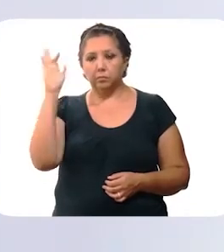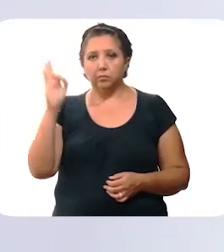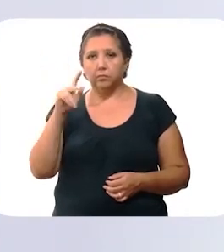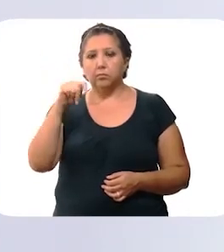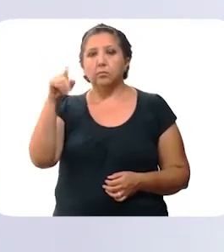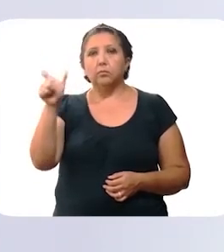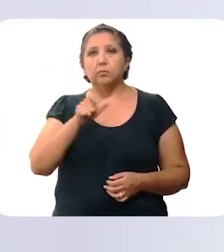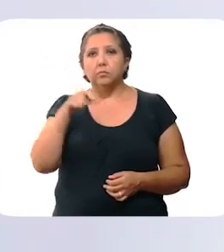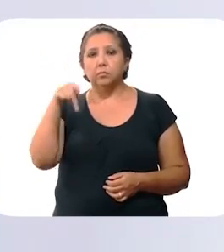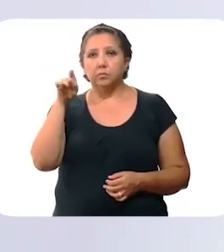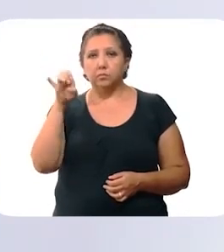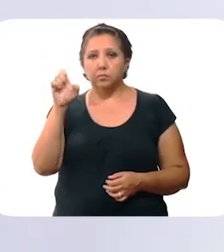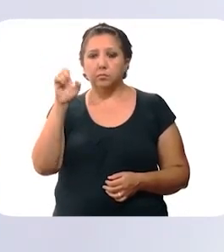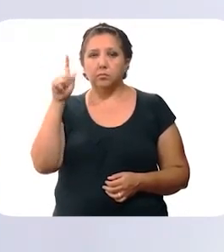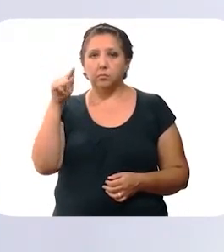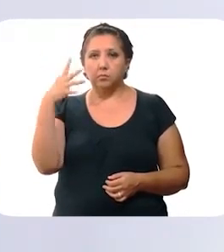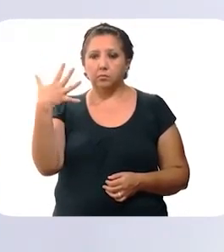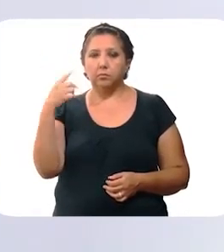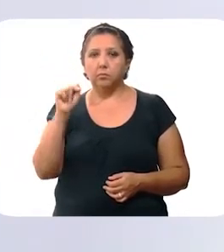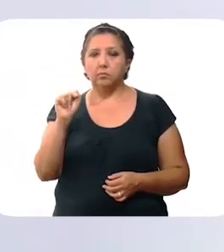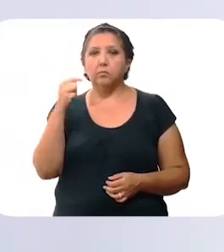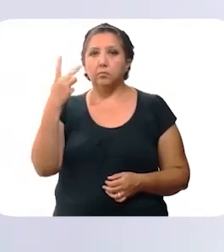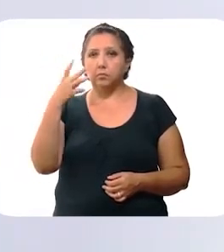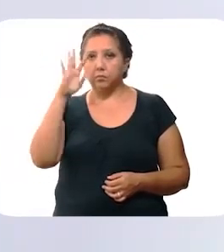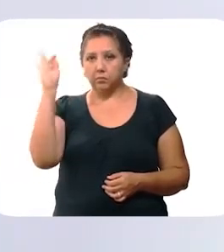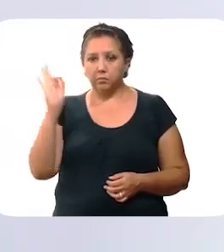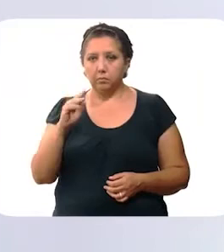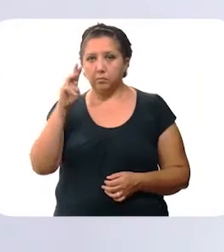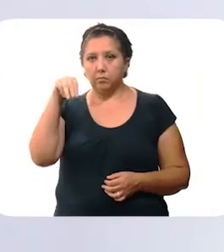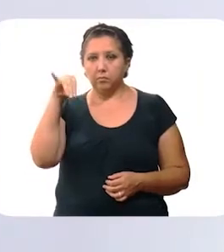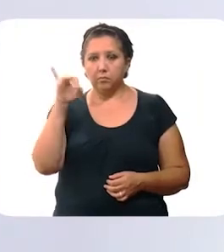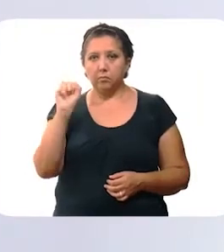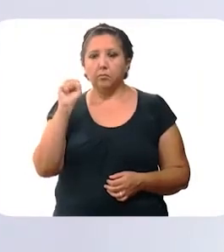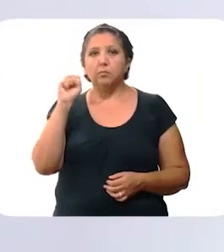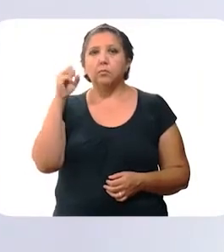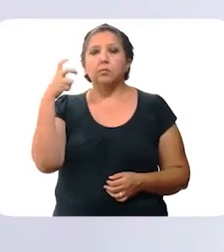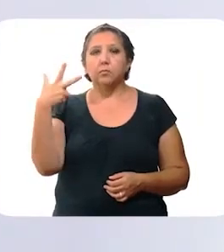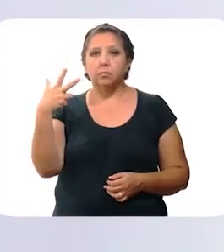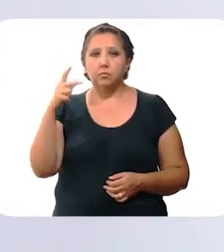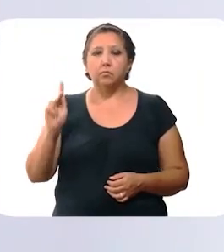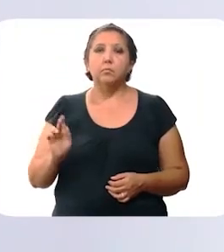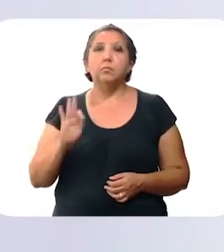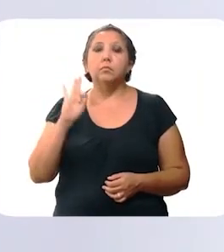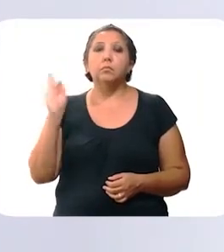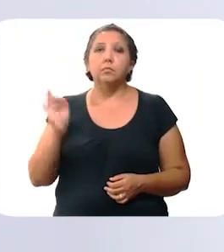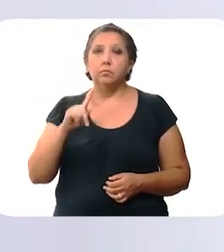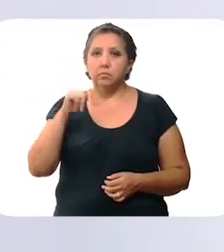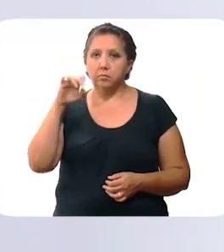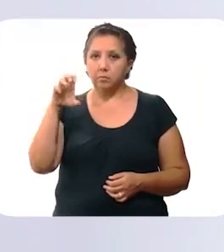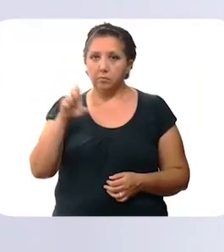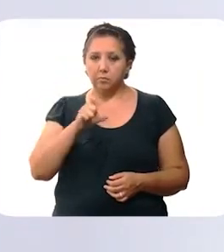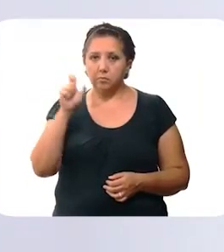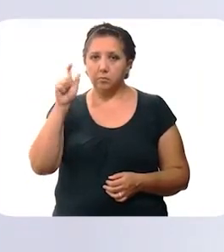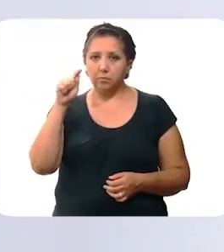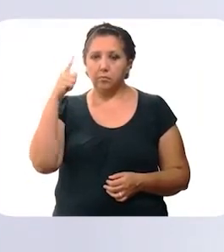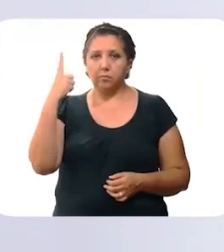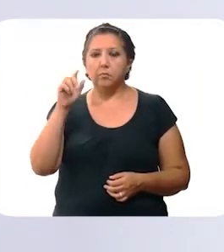Tizcacalcupul 75.3%, Maní 68% y Temash 71